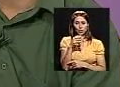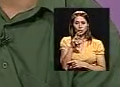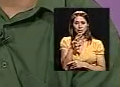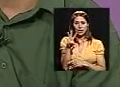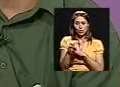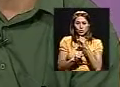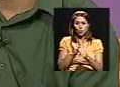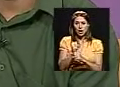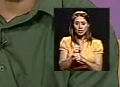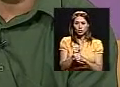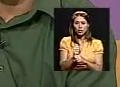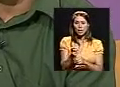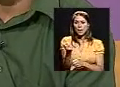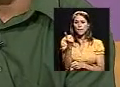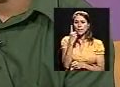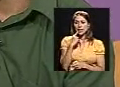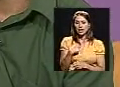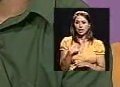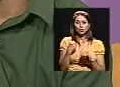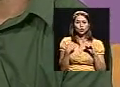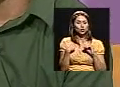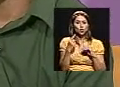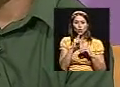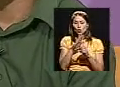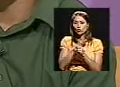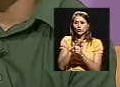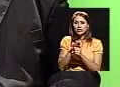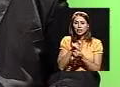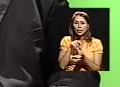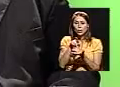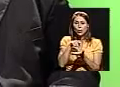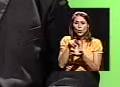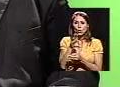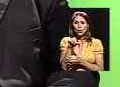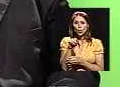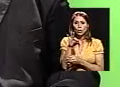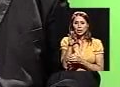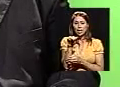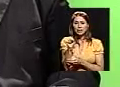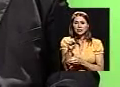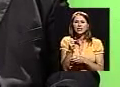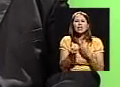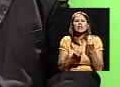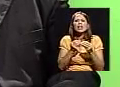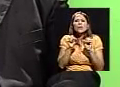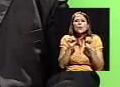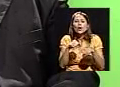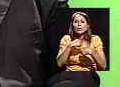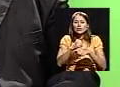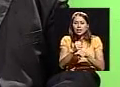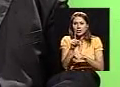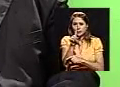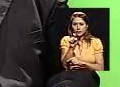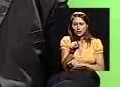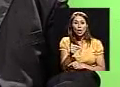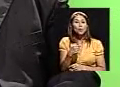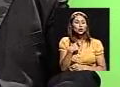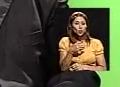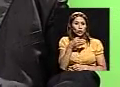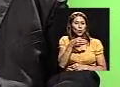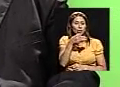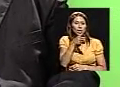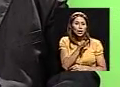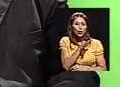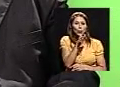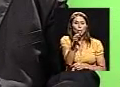dicen que no tengo las cuotas suficientes, ¿qué puedo hacer en ese caso? Ahí yo les recomendaría, igual que se acerque a la